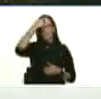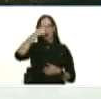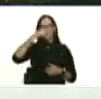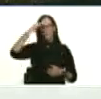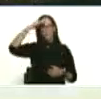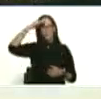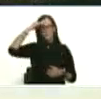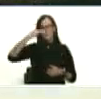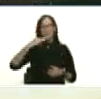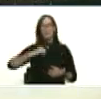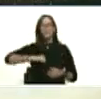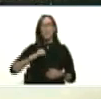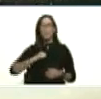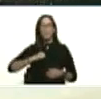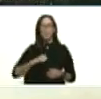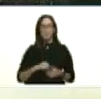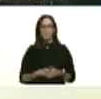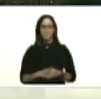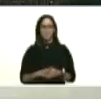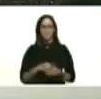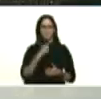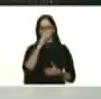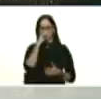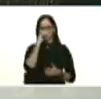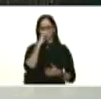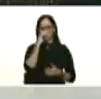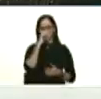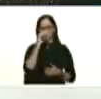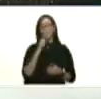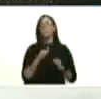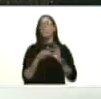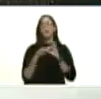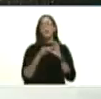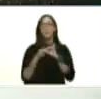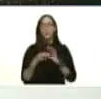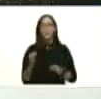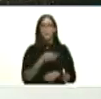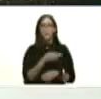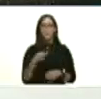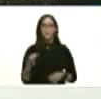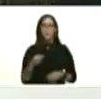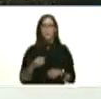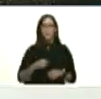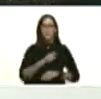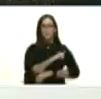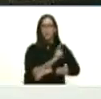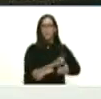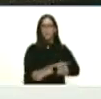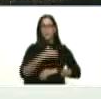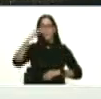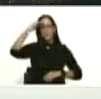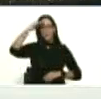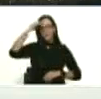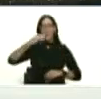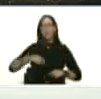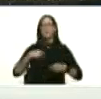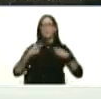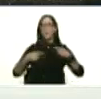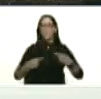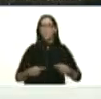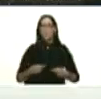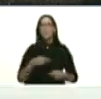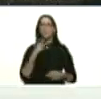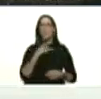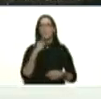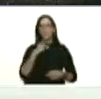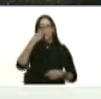policial en unión perfecta del poder militar del poder popular del poder político del pueblo